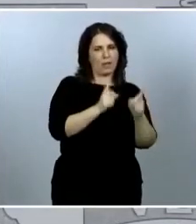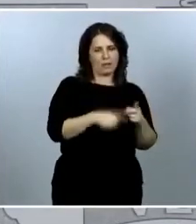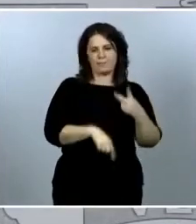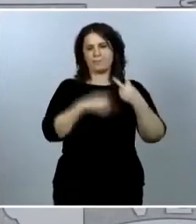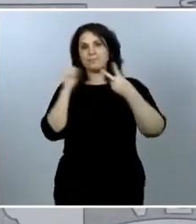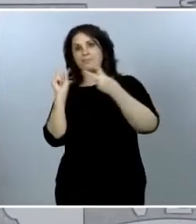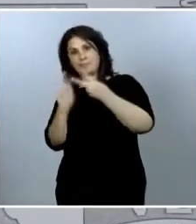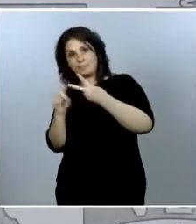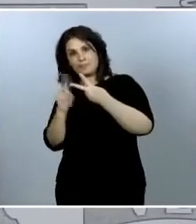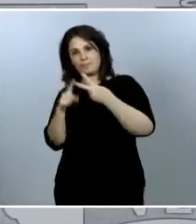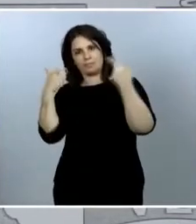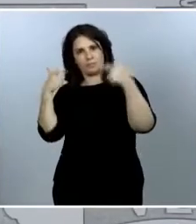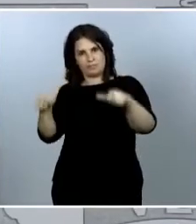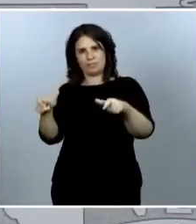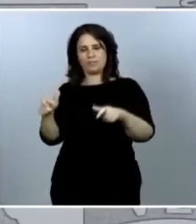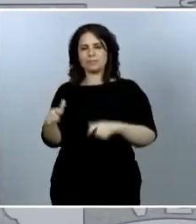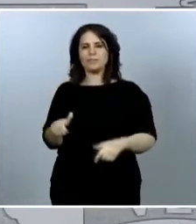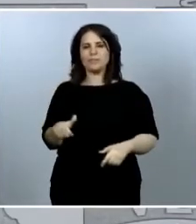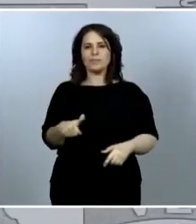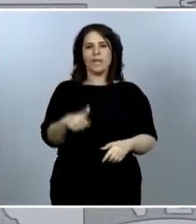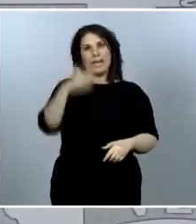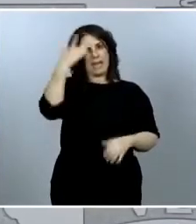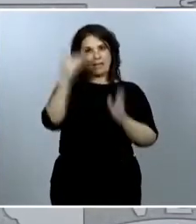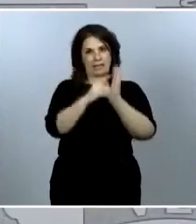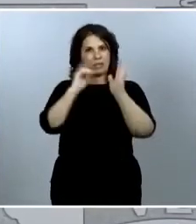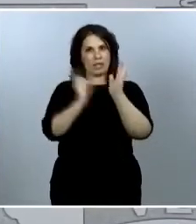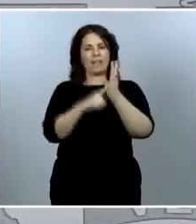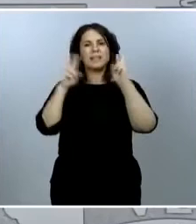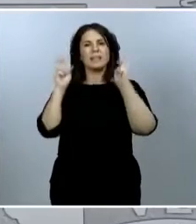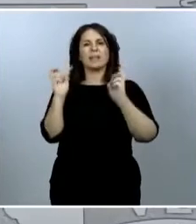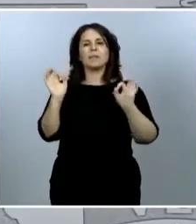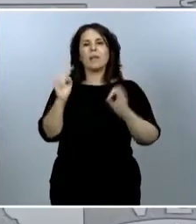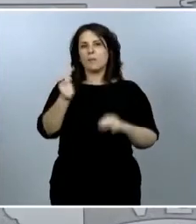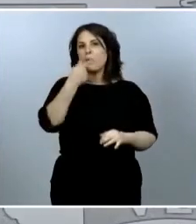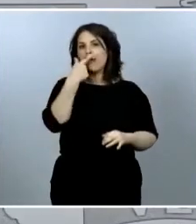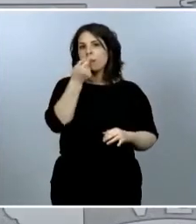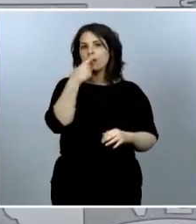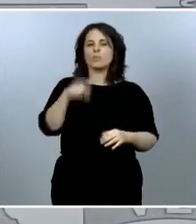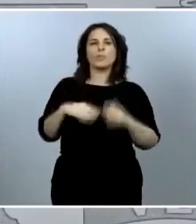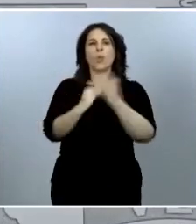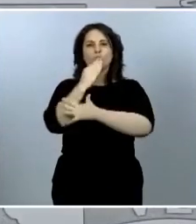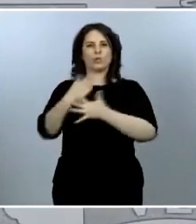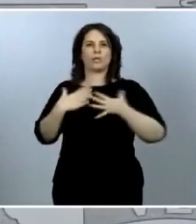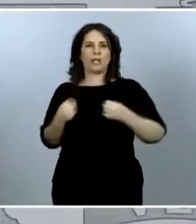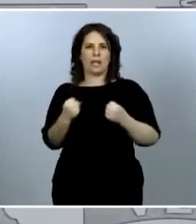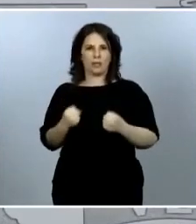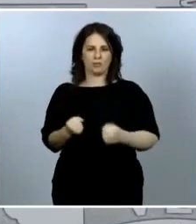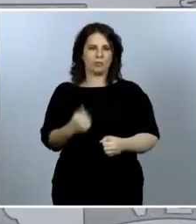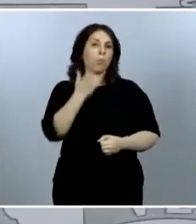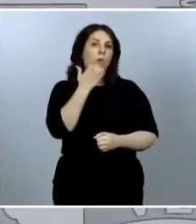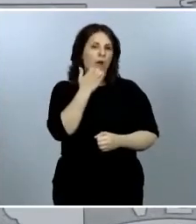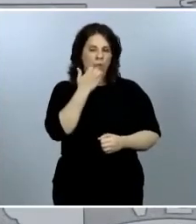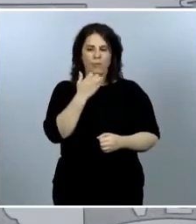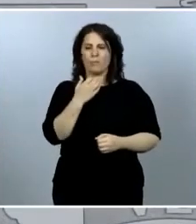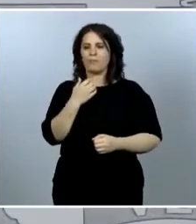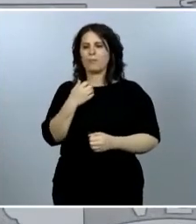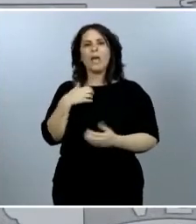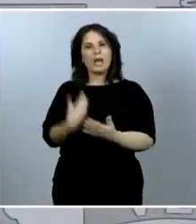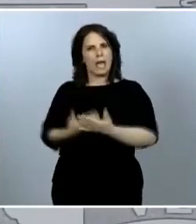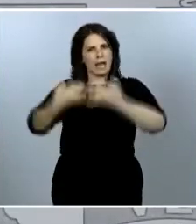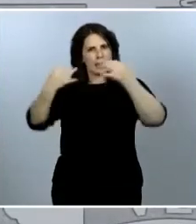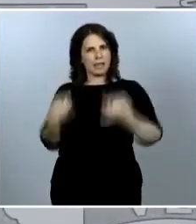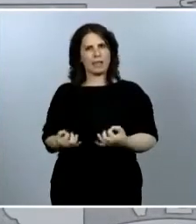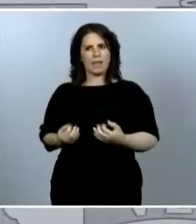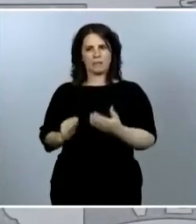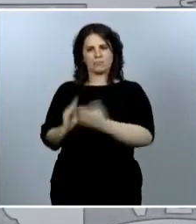este Real Decreto-Ley medidas sobre medicamentos y productos sanitarios. Se garantiza, por ejemplo, el abastecimiento de medicamentos esenciales para hacer